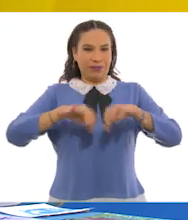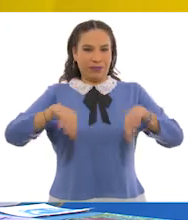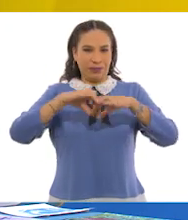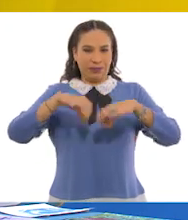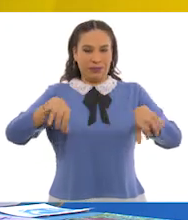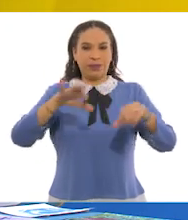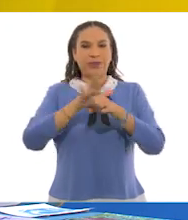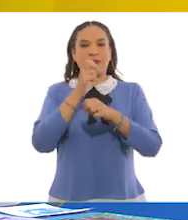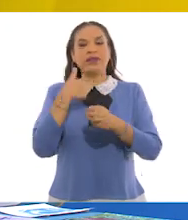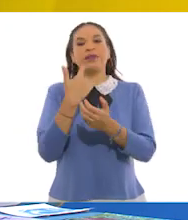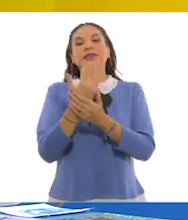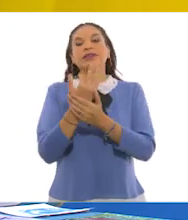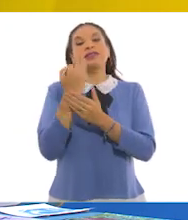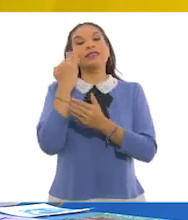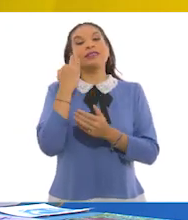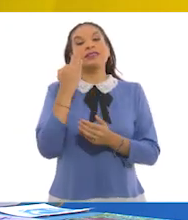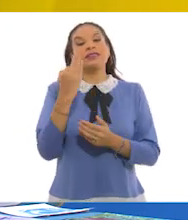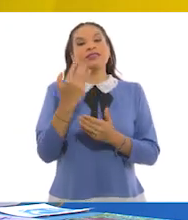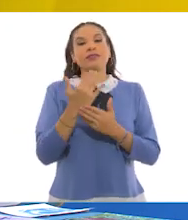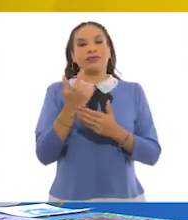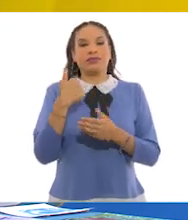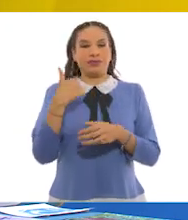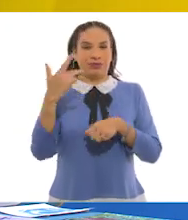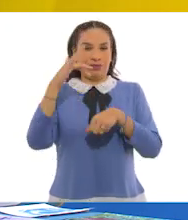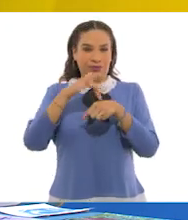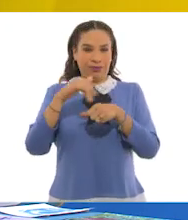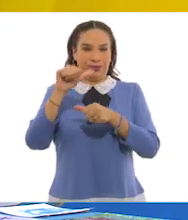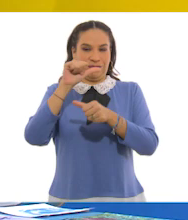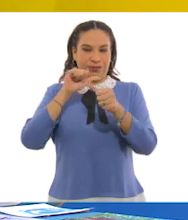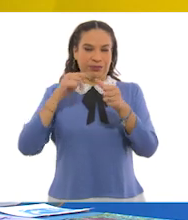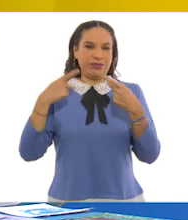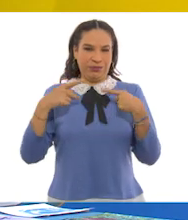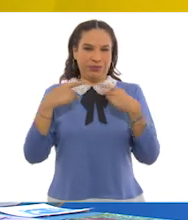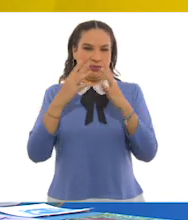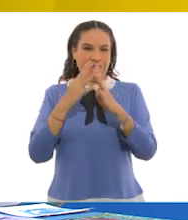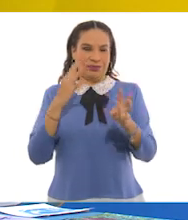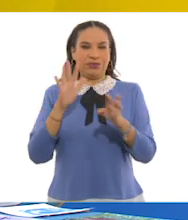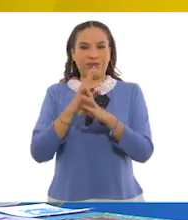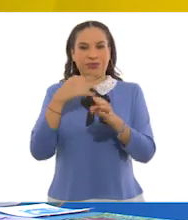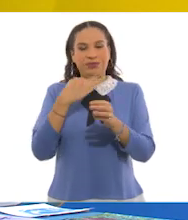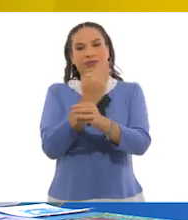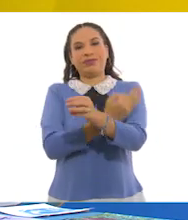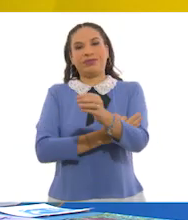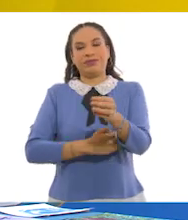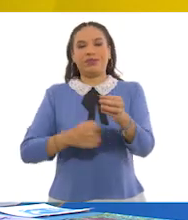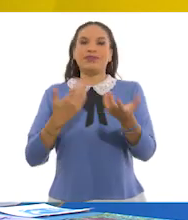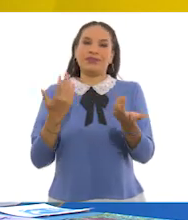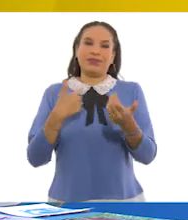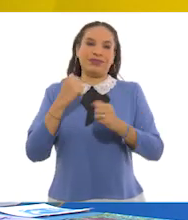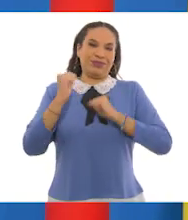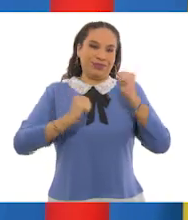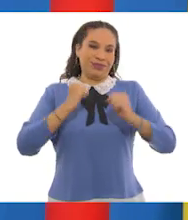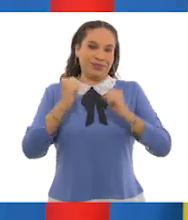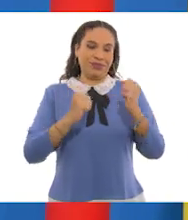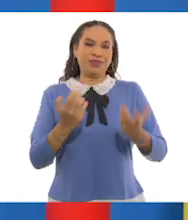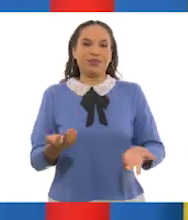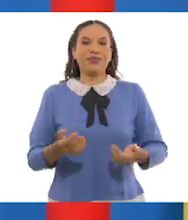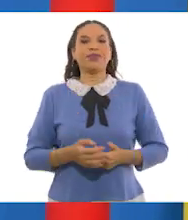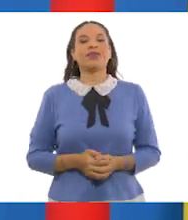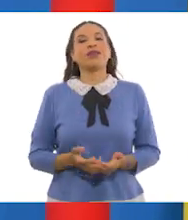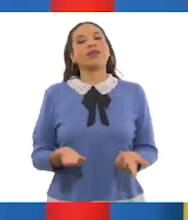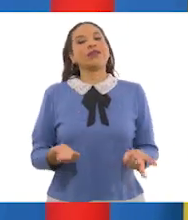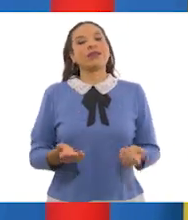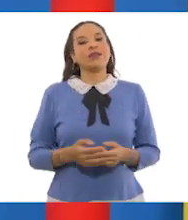Por eso tuve que esperar un buen rato a que me tocara mi turno, lo que provocó que me retrasara y tuve que correr un poco. Ah,